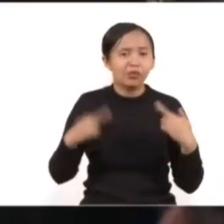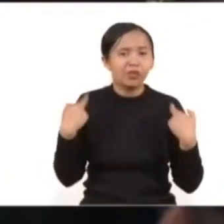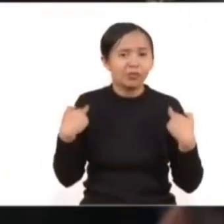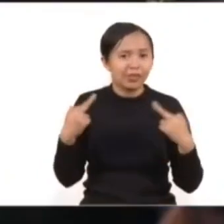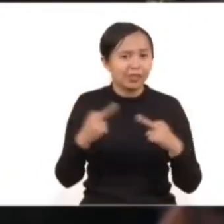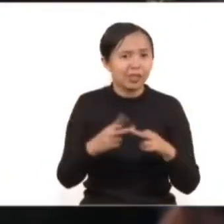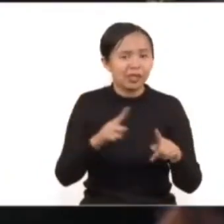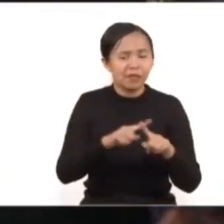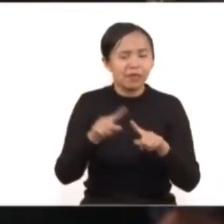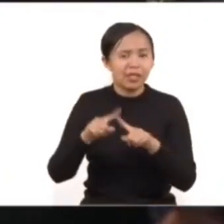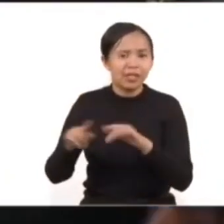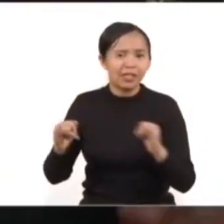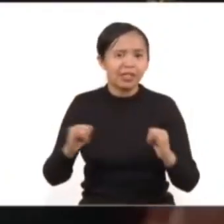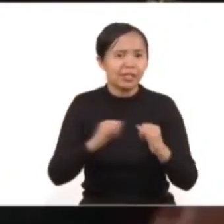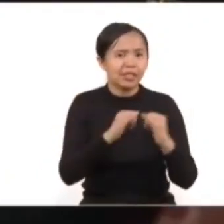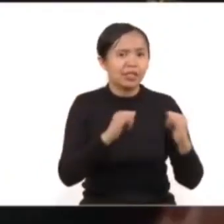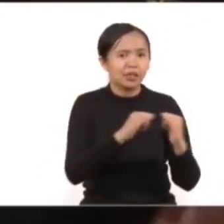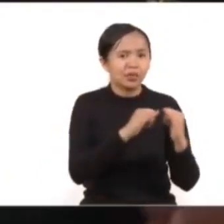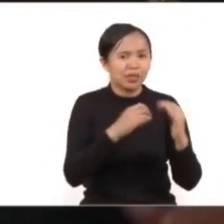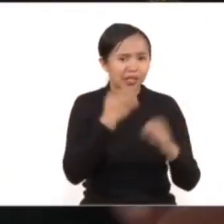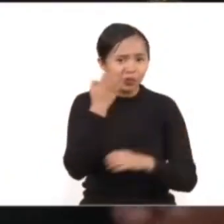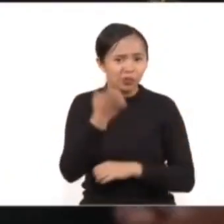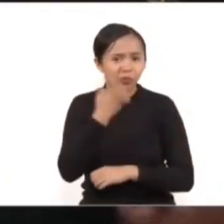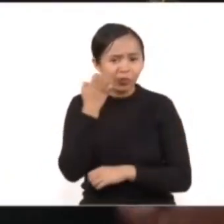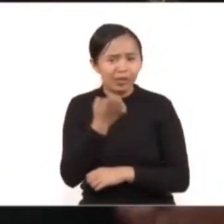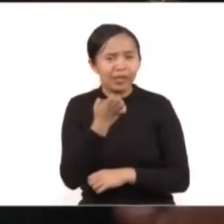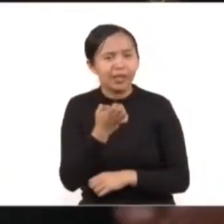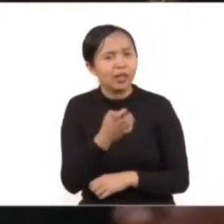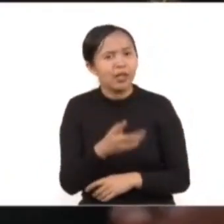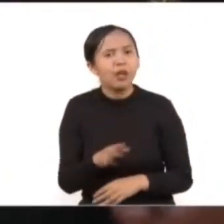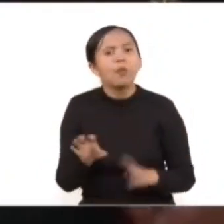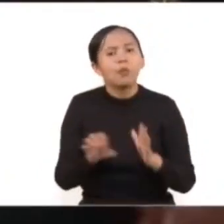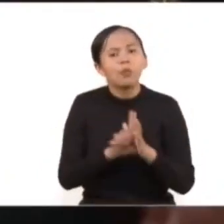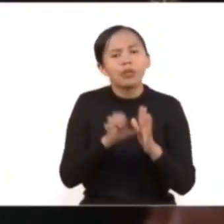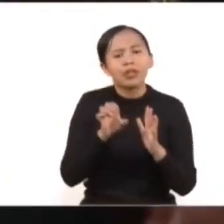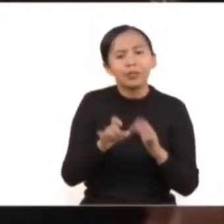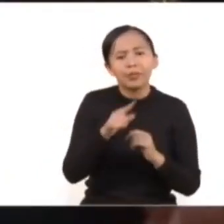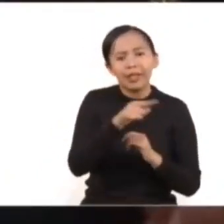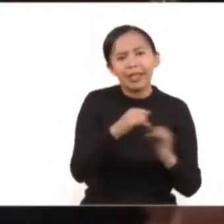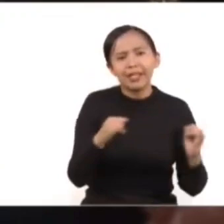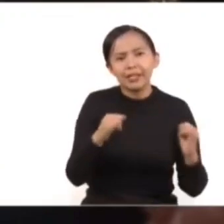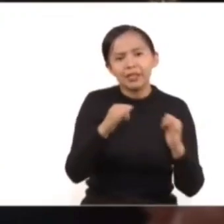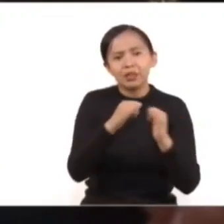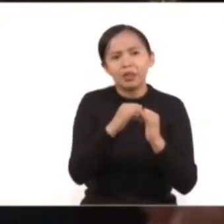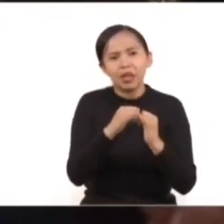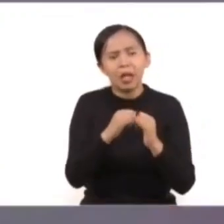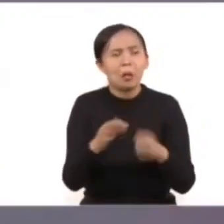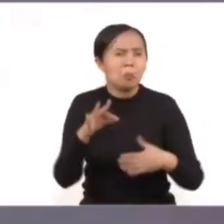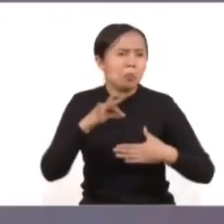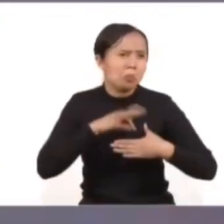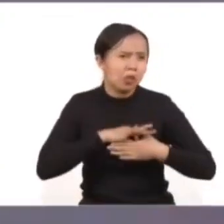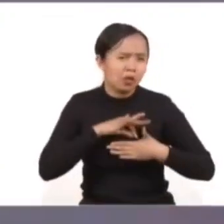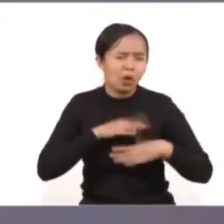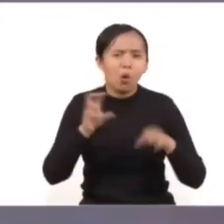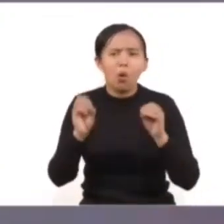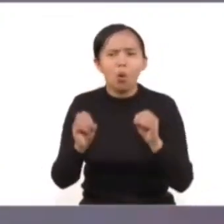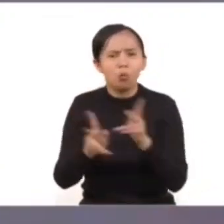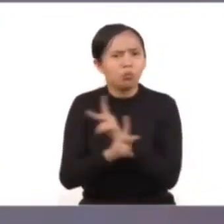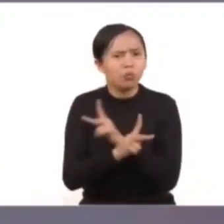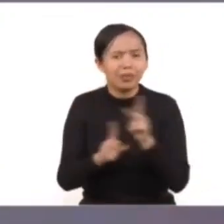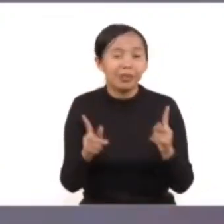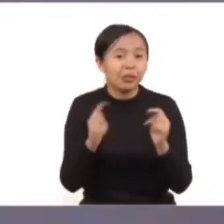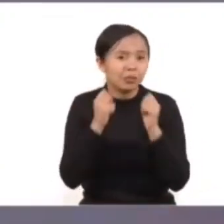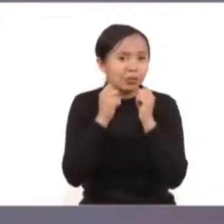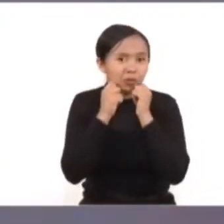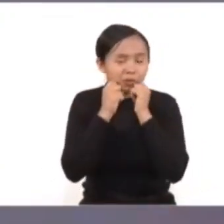las instituciones de educación media superior, porque aquí no importa si esas instituciones son particulares o públicas,